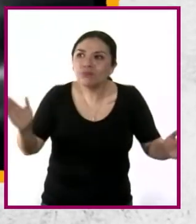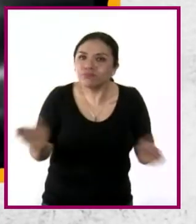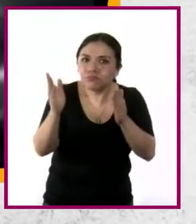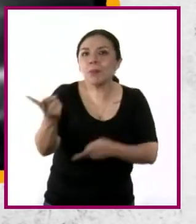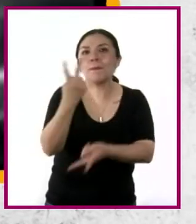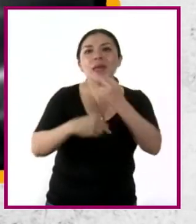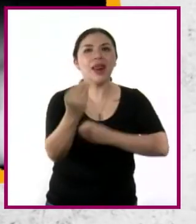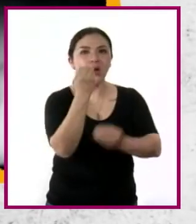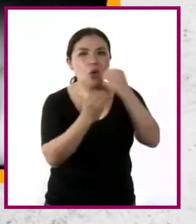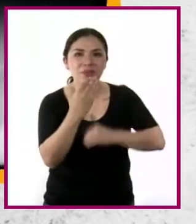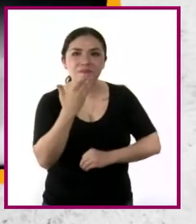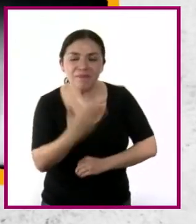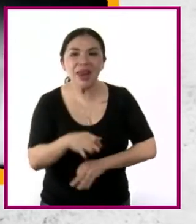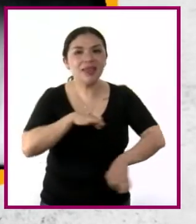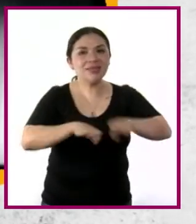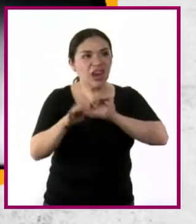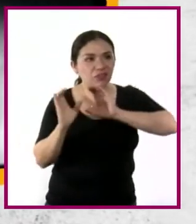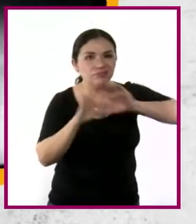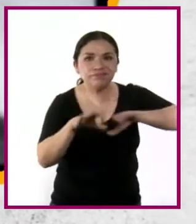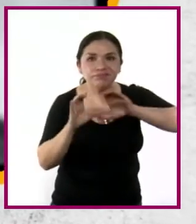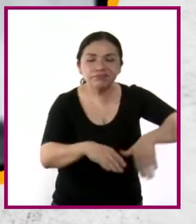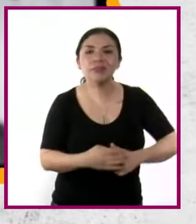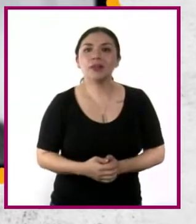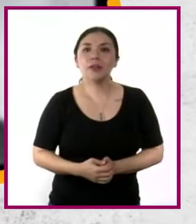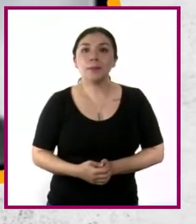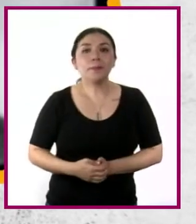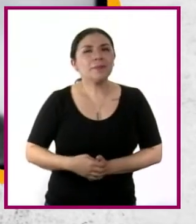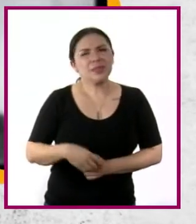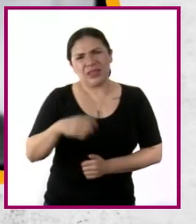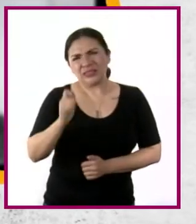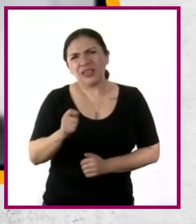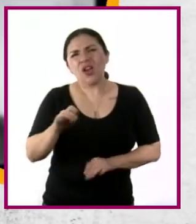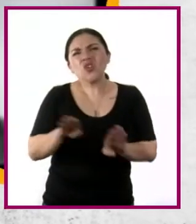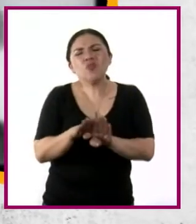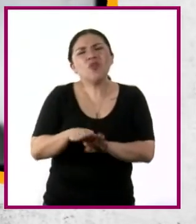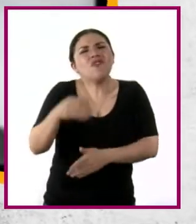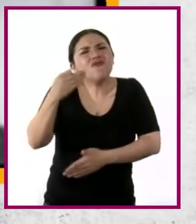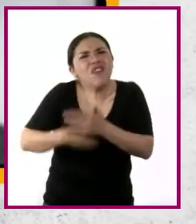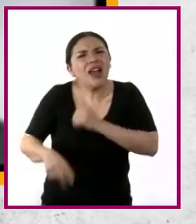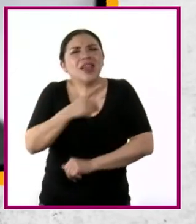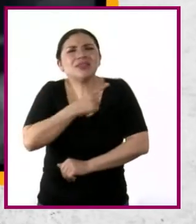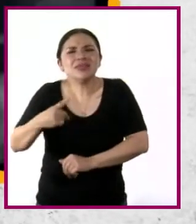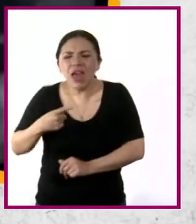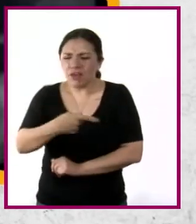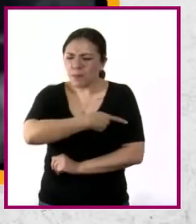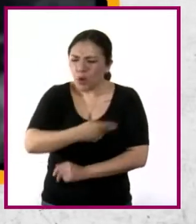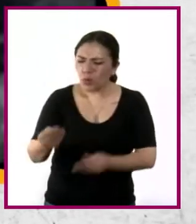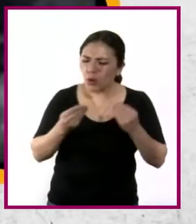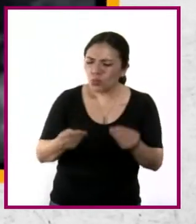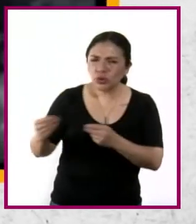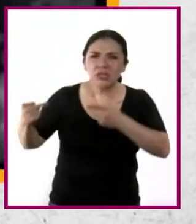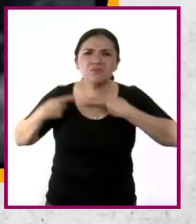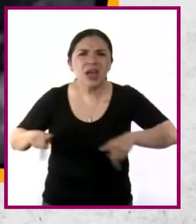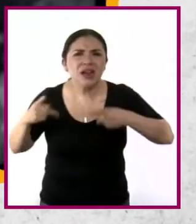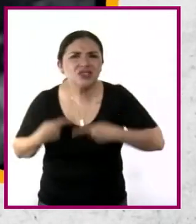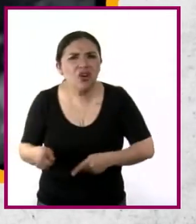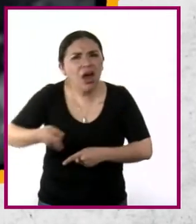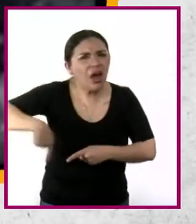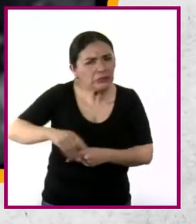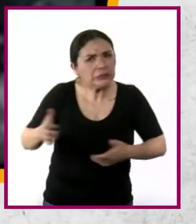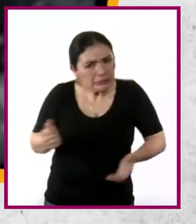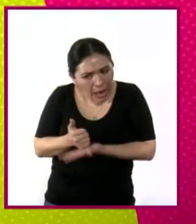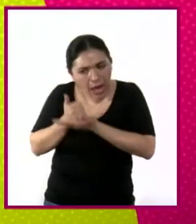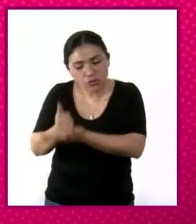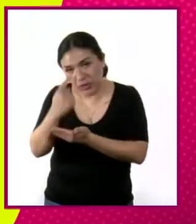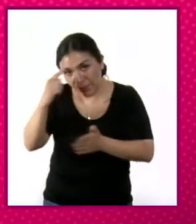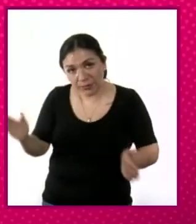alimentación, de empleo y sacar del rezago económico y de la pobreza a los productores del campo